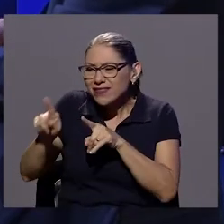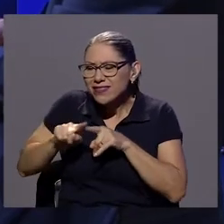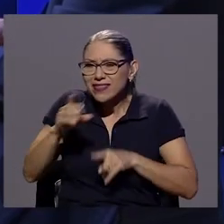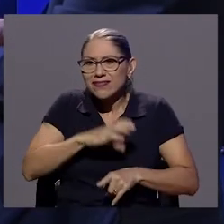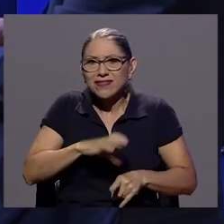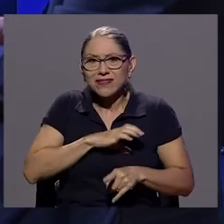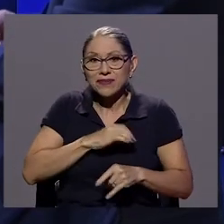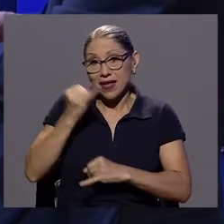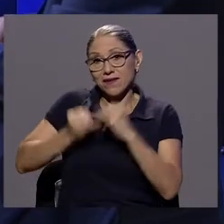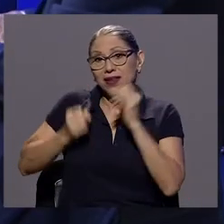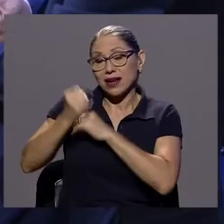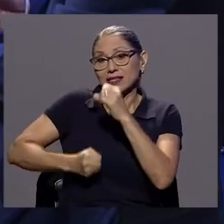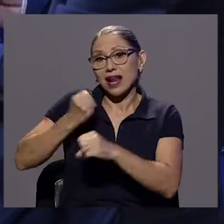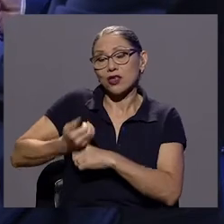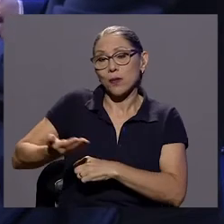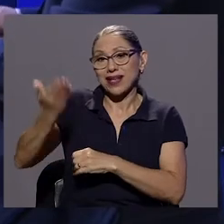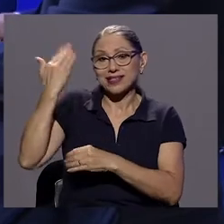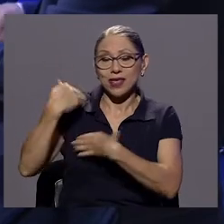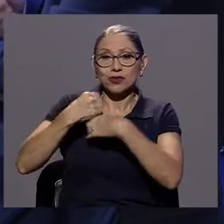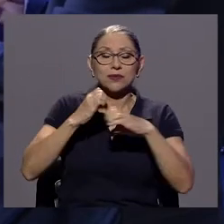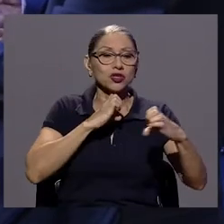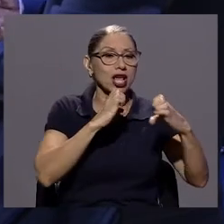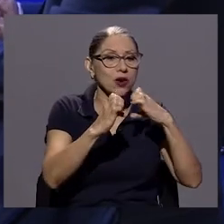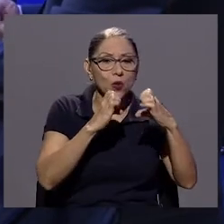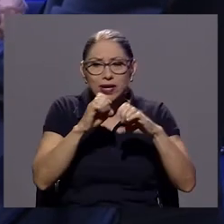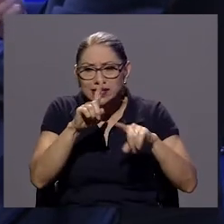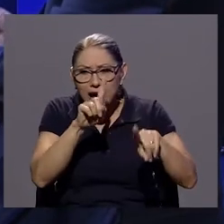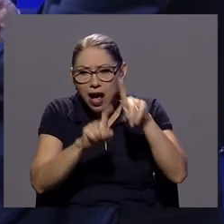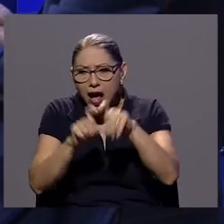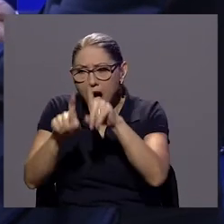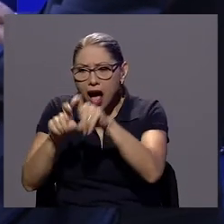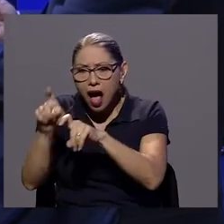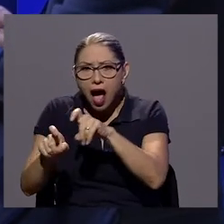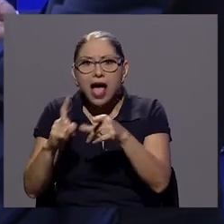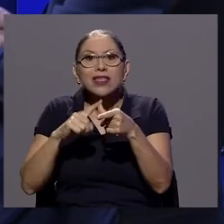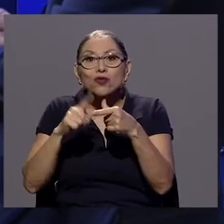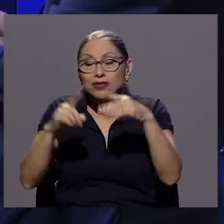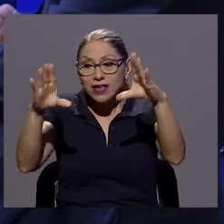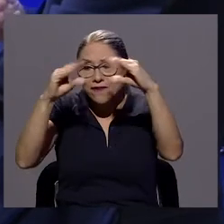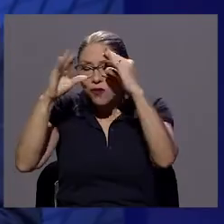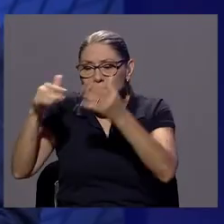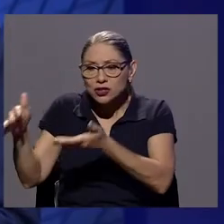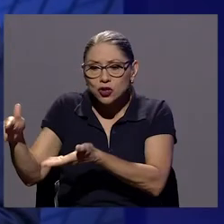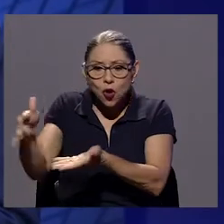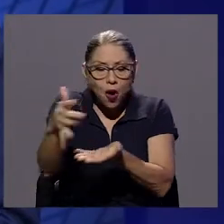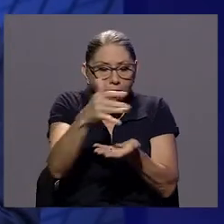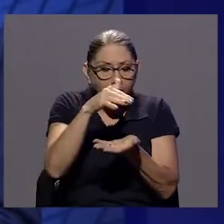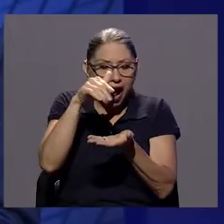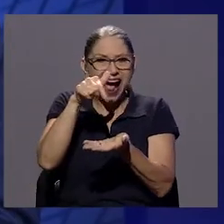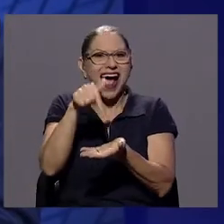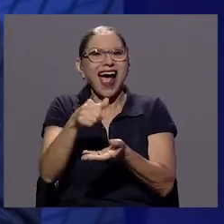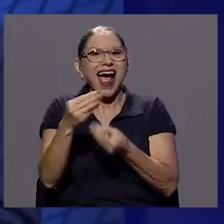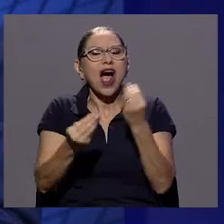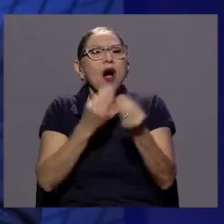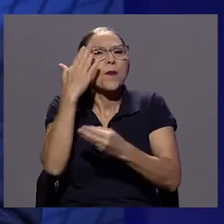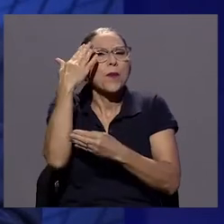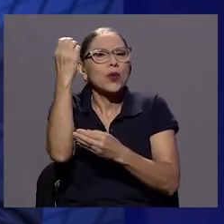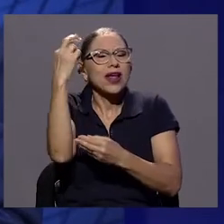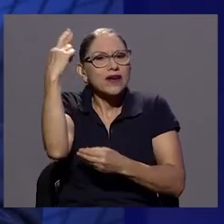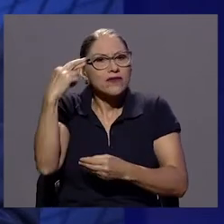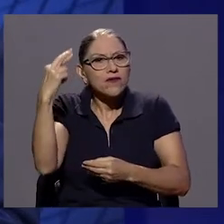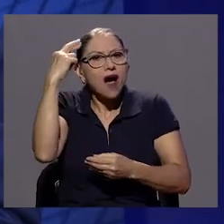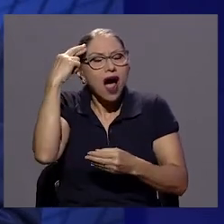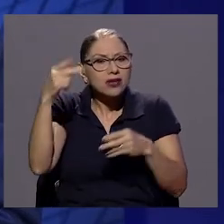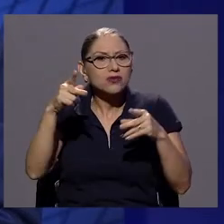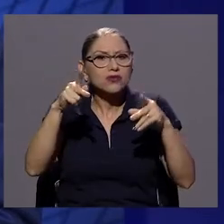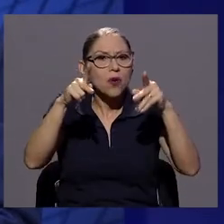aplicamos a final del año pasado nos permitió ofrecer un poquito más de luz de qué factores pueden estar incidiendo